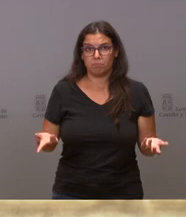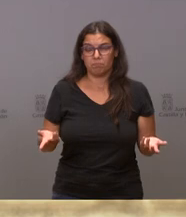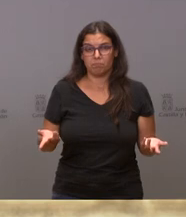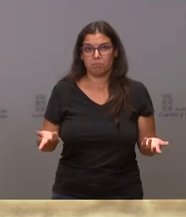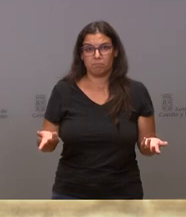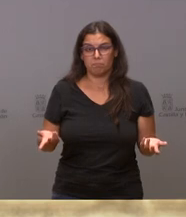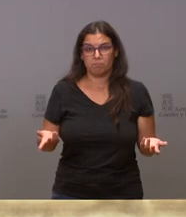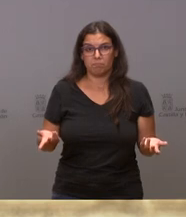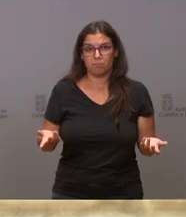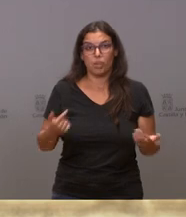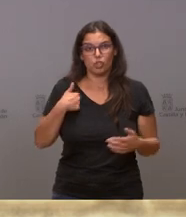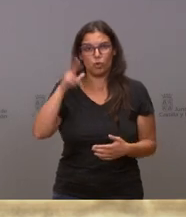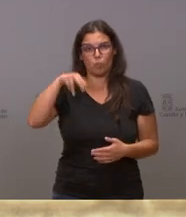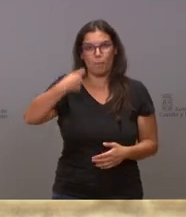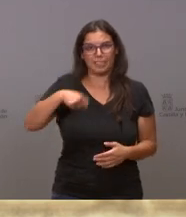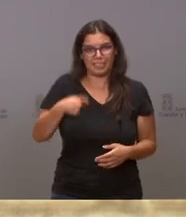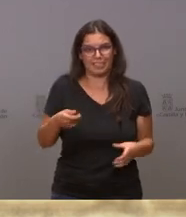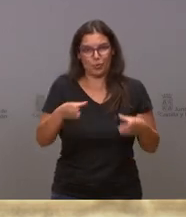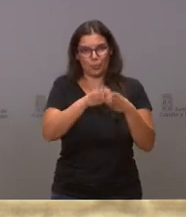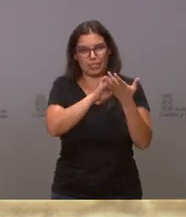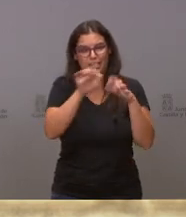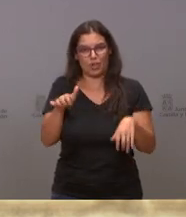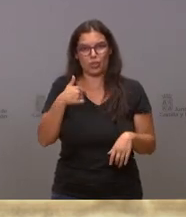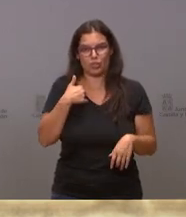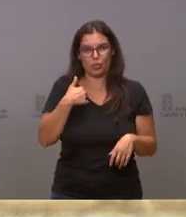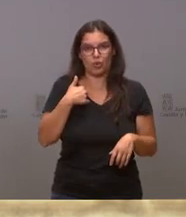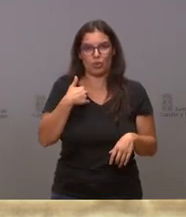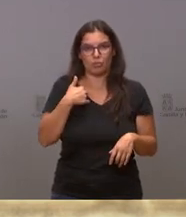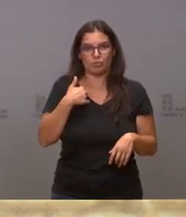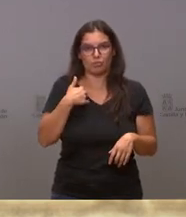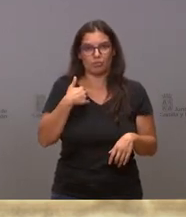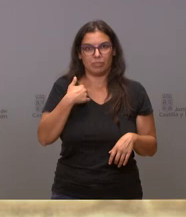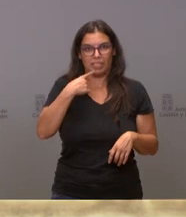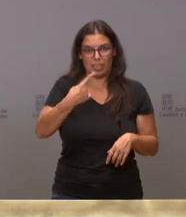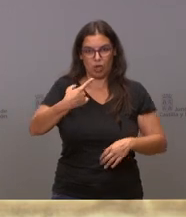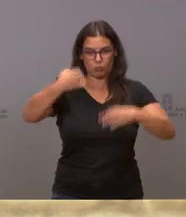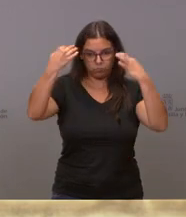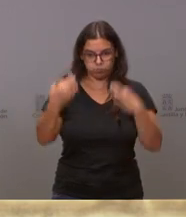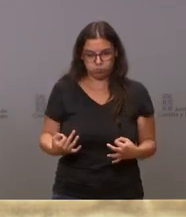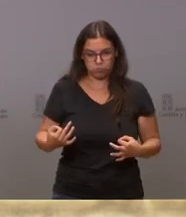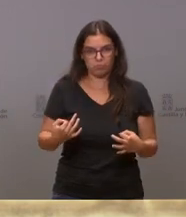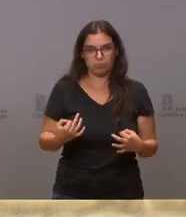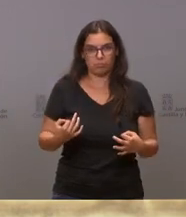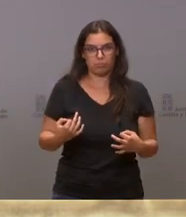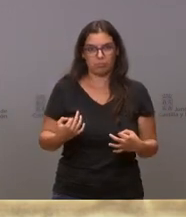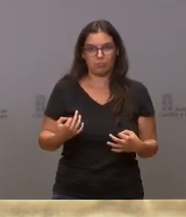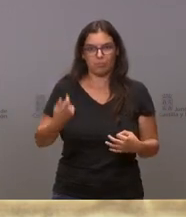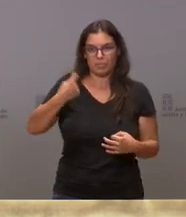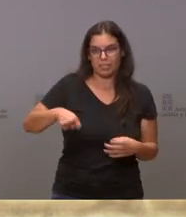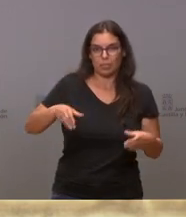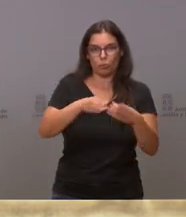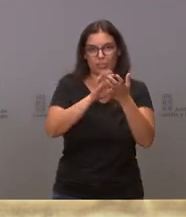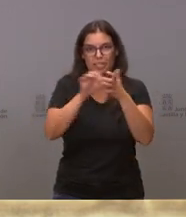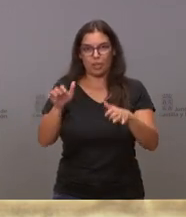Yo soy el presidente de la Junta y estoy fijando la posición como presidente de la Junta de Castilla y León en el